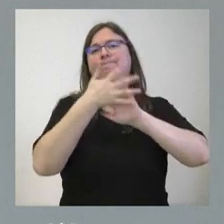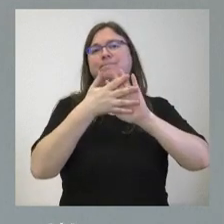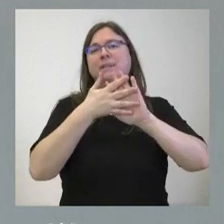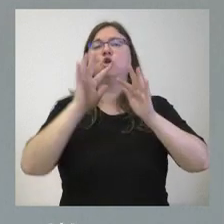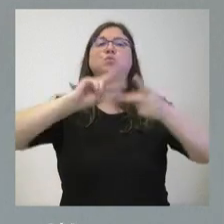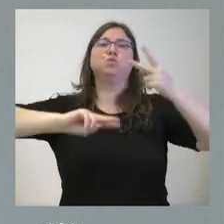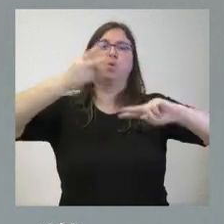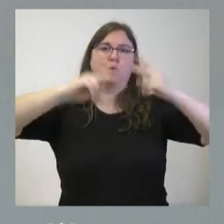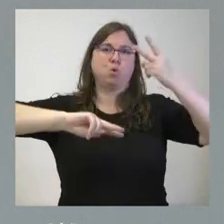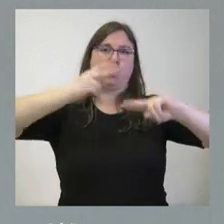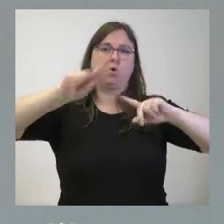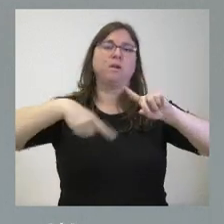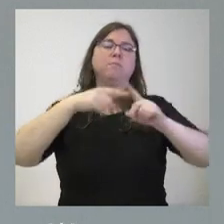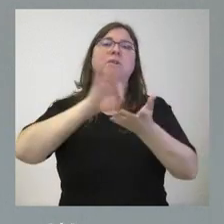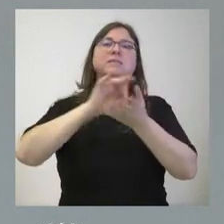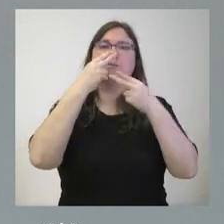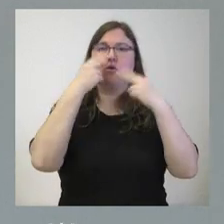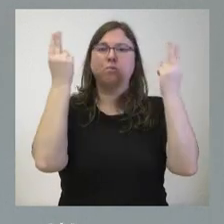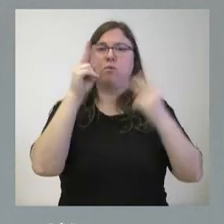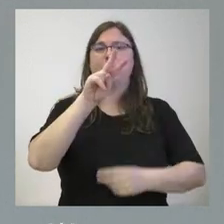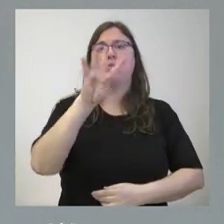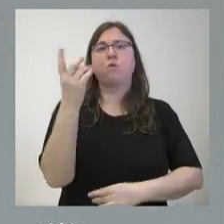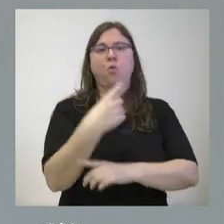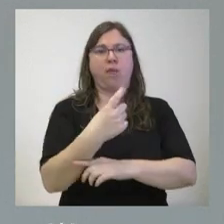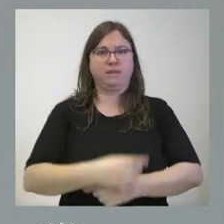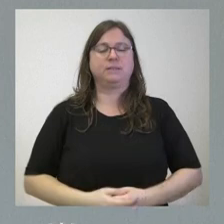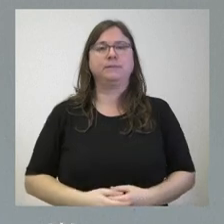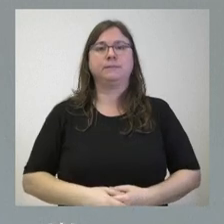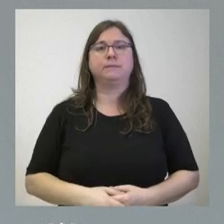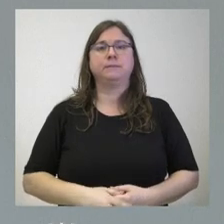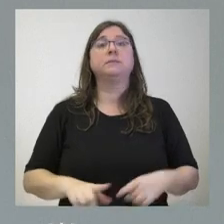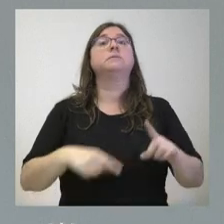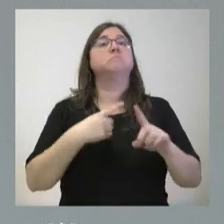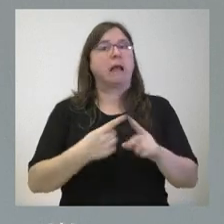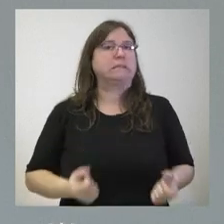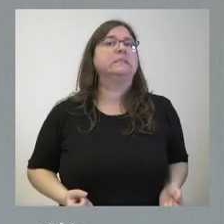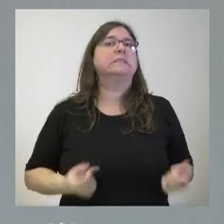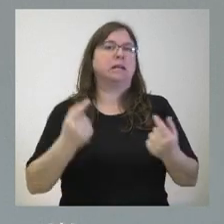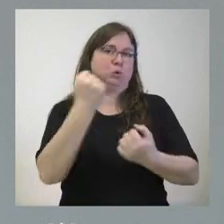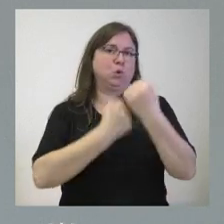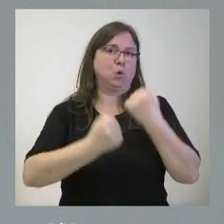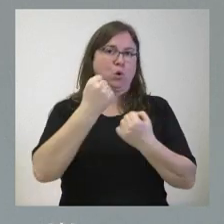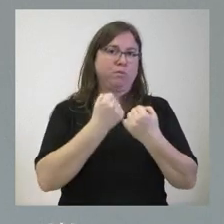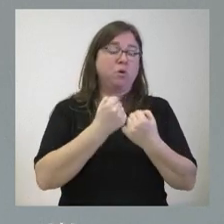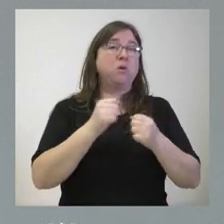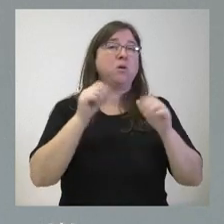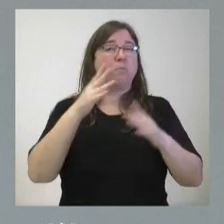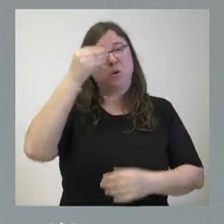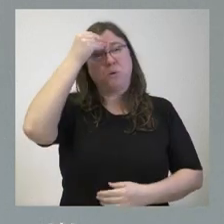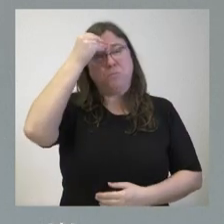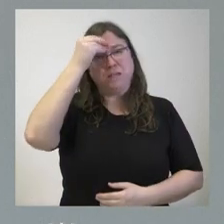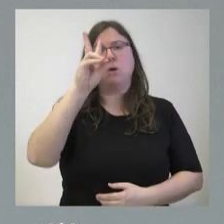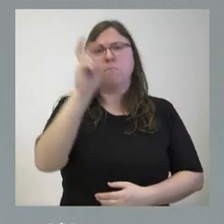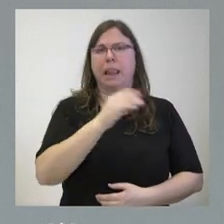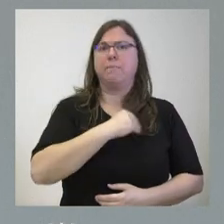turnos y a los servicios públicos de 24 horas de servicio. Va a tener un coste económico, pero creeremos que va a merecer el